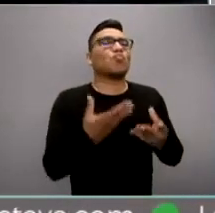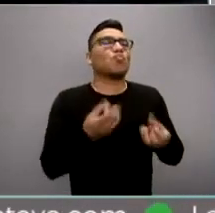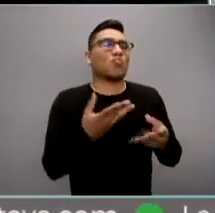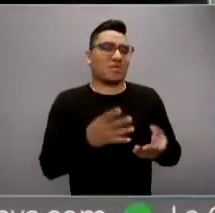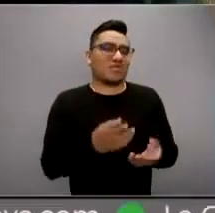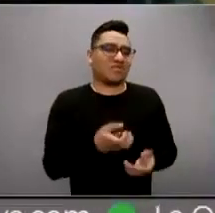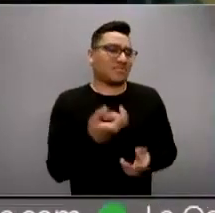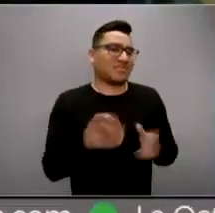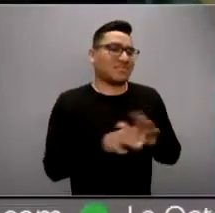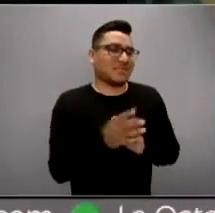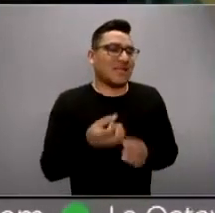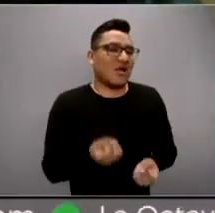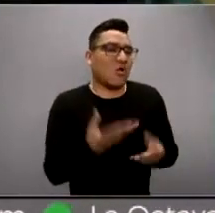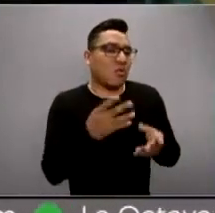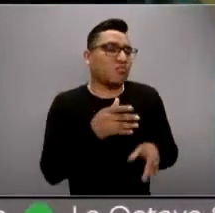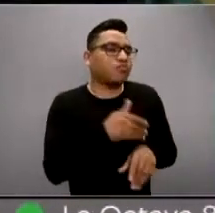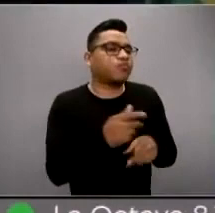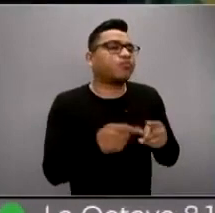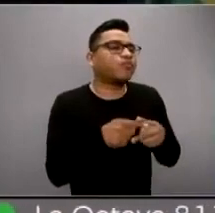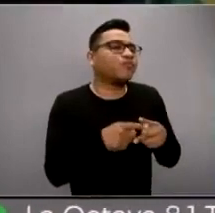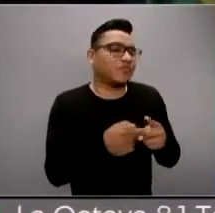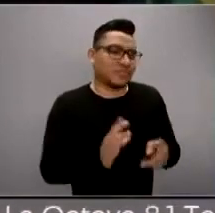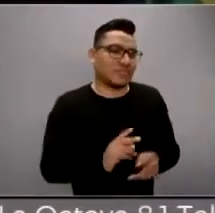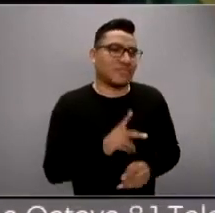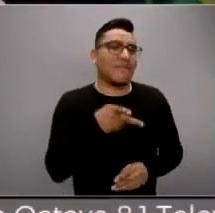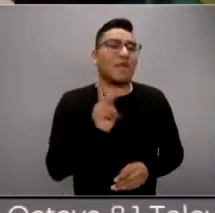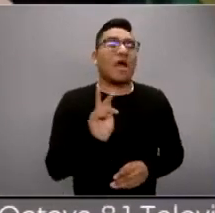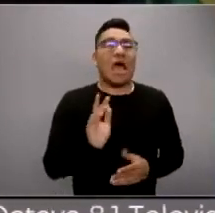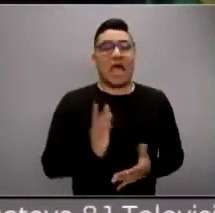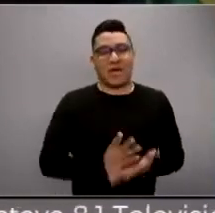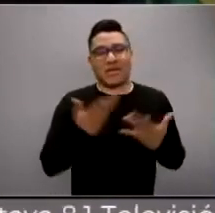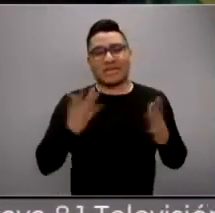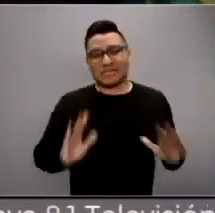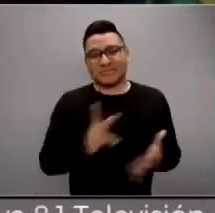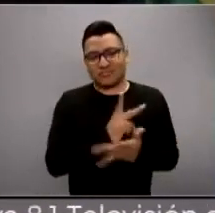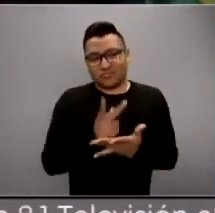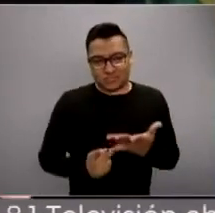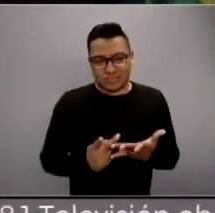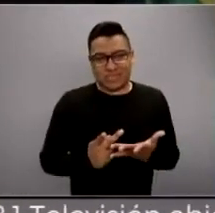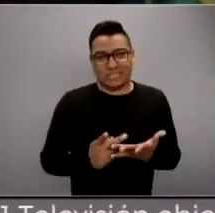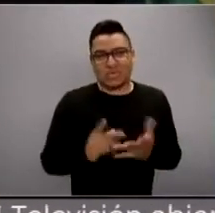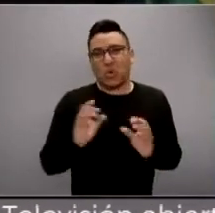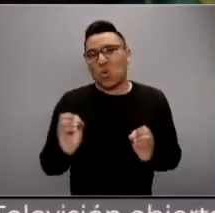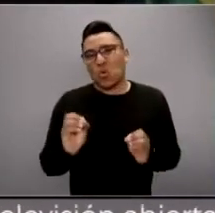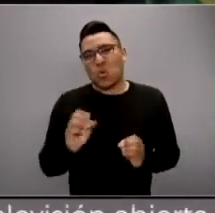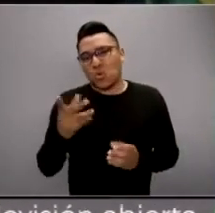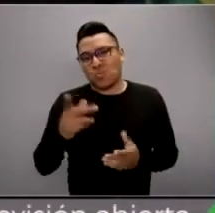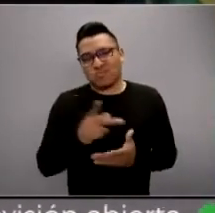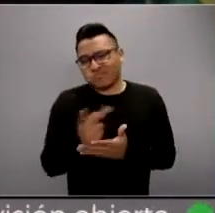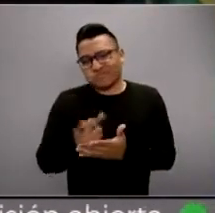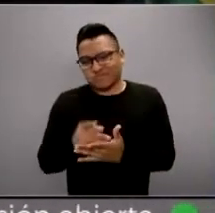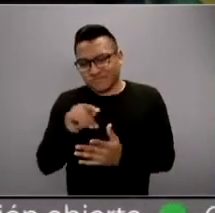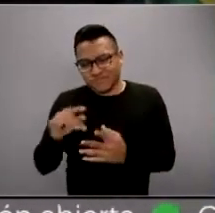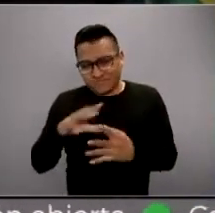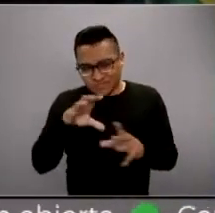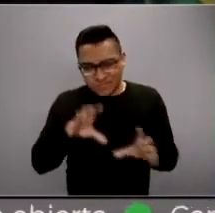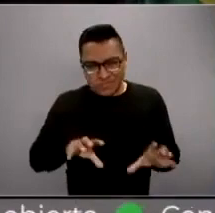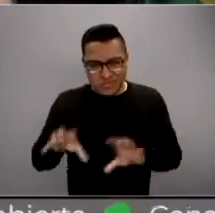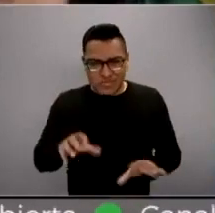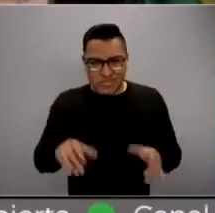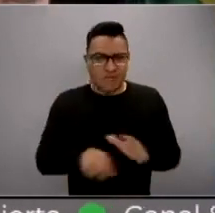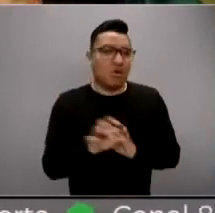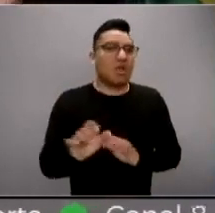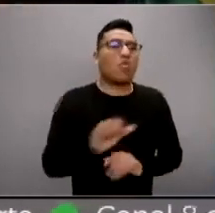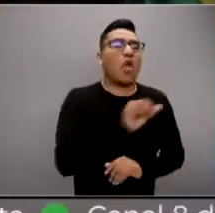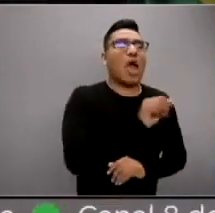solamente que los contaron y ahora tenemos programas y tenemos hardware que pueden medir eso, ¿no? Básicamente están levantando cuántas IP se